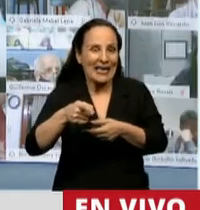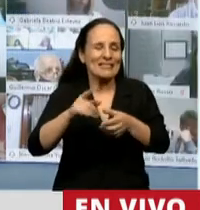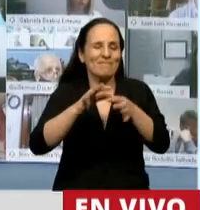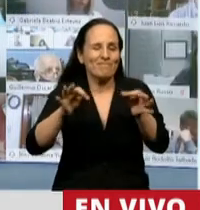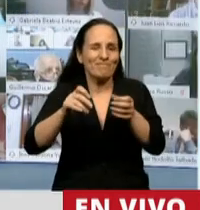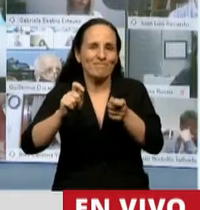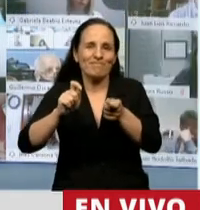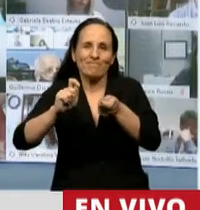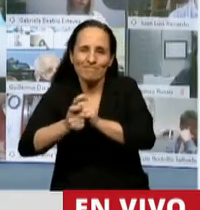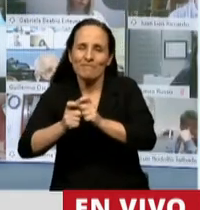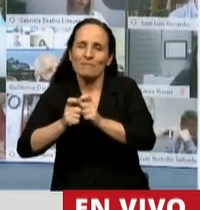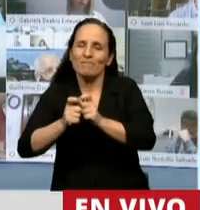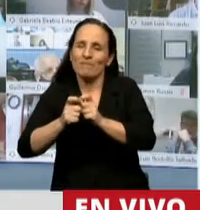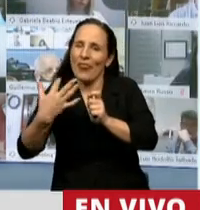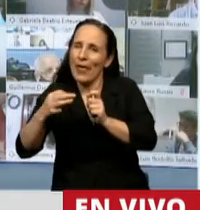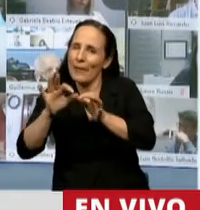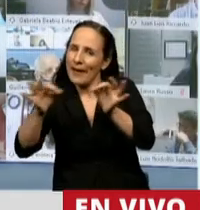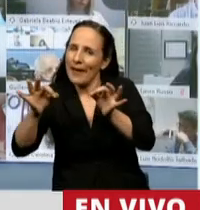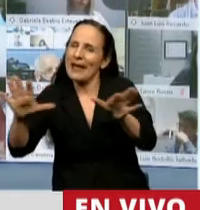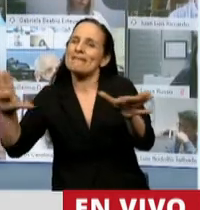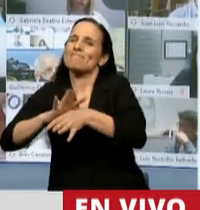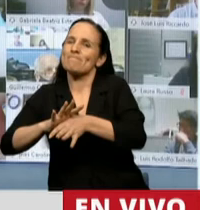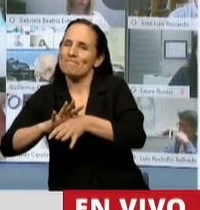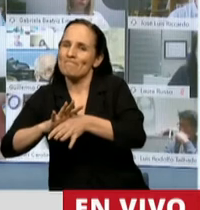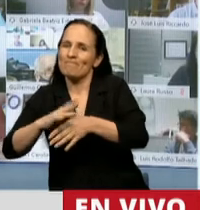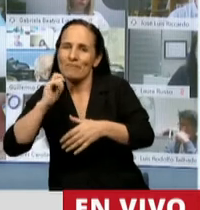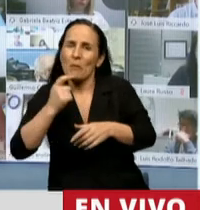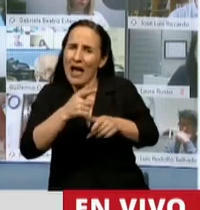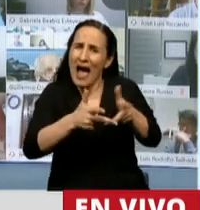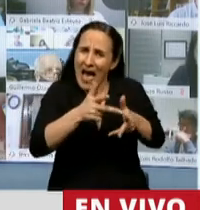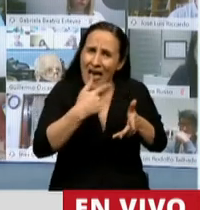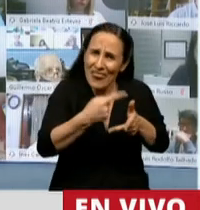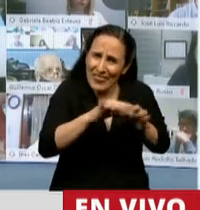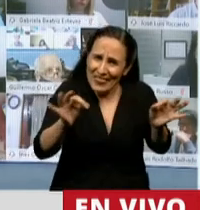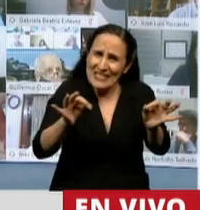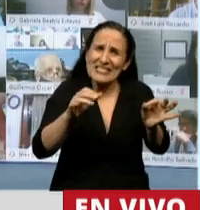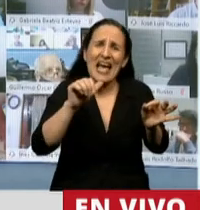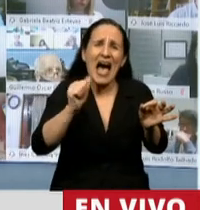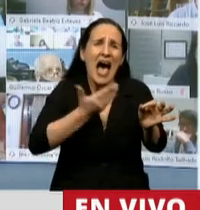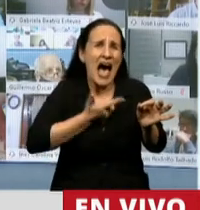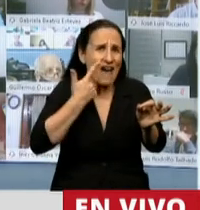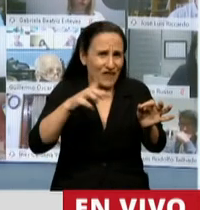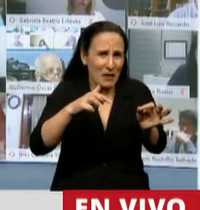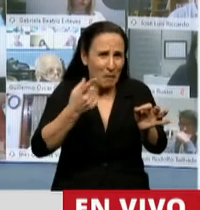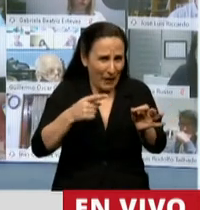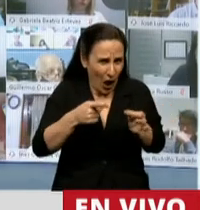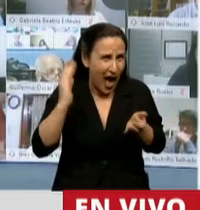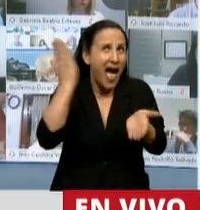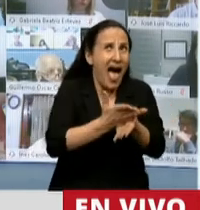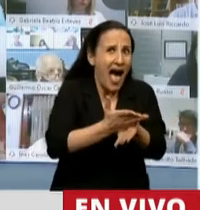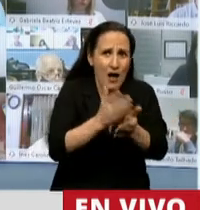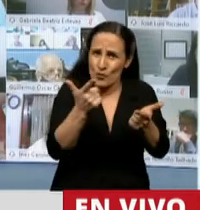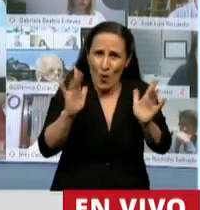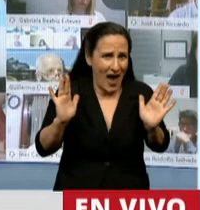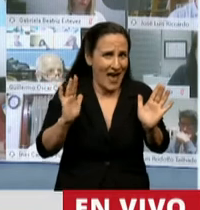mejor, porque habla allí de la AFIP y la verdad que la AFIP no condena ni no condena nada.